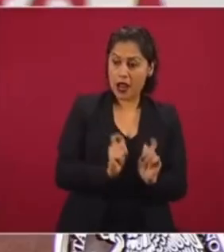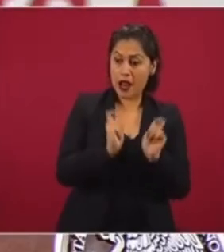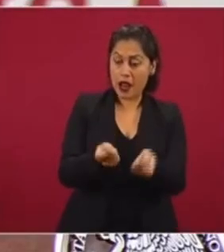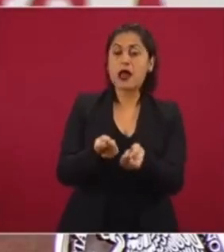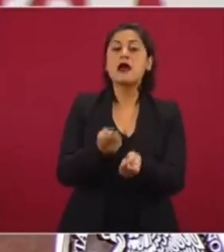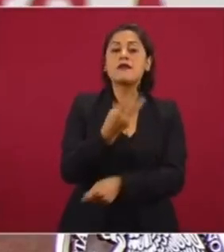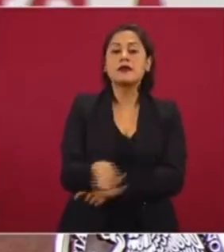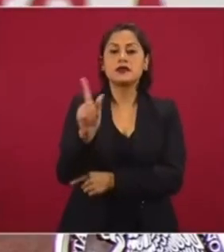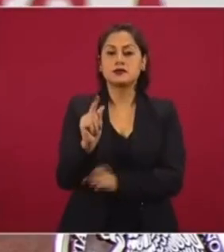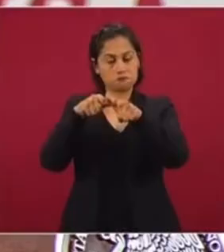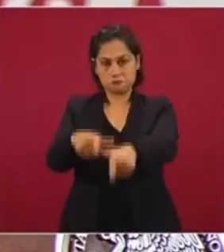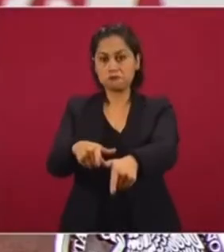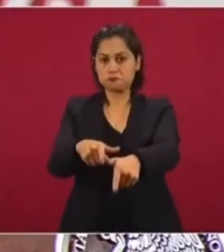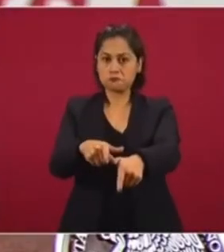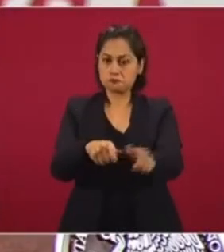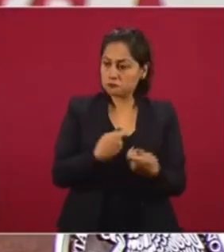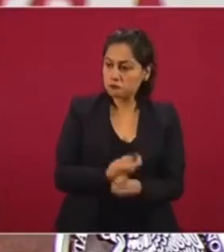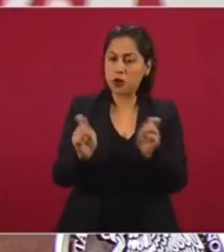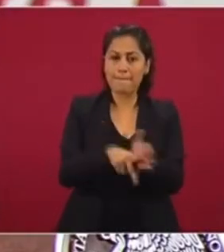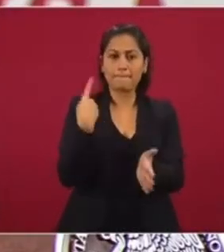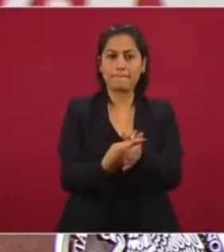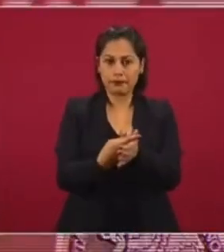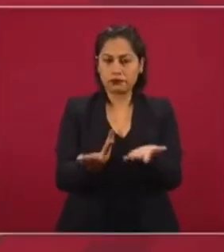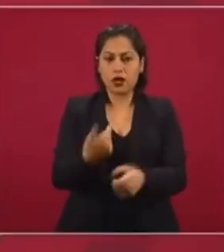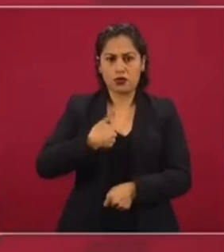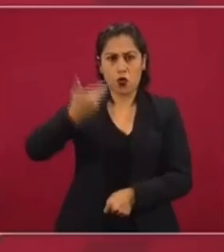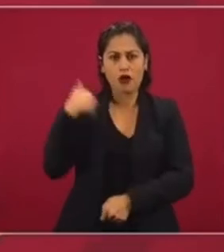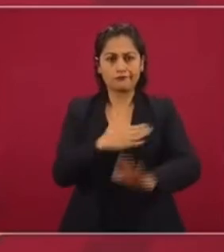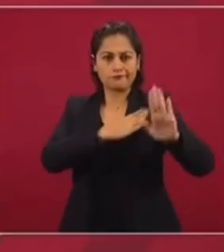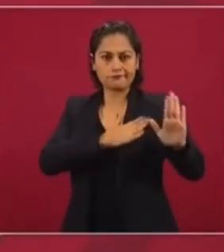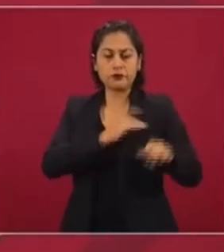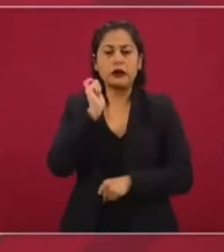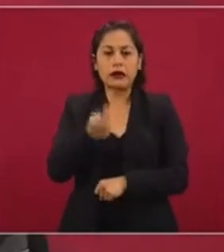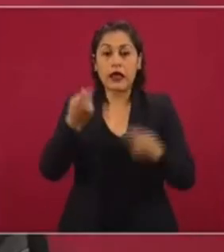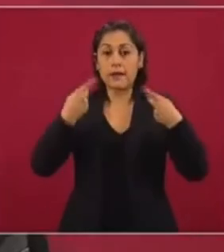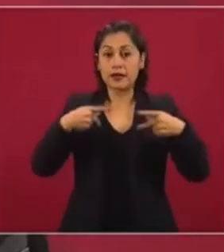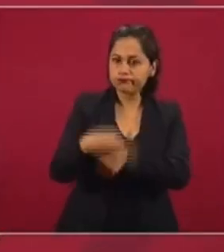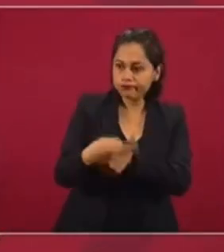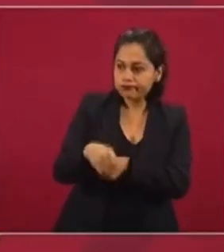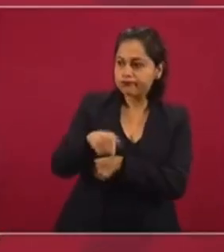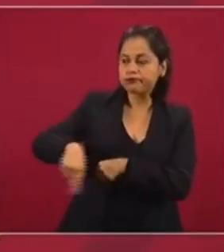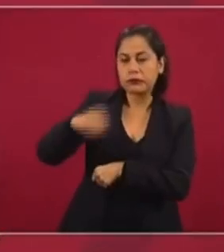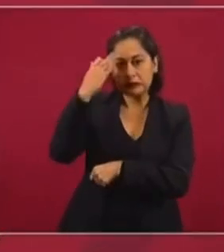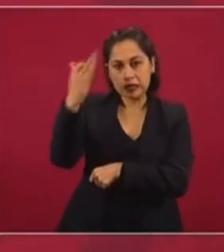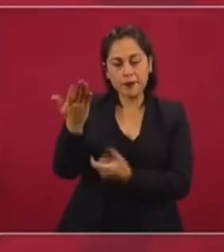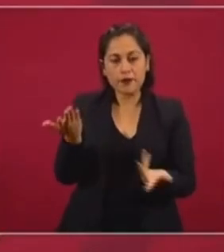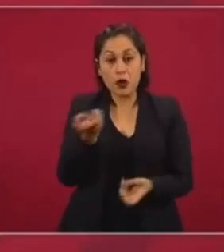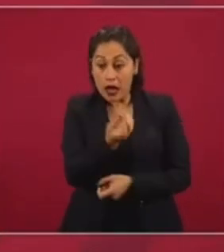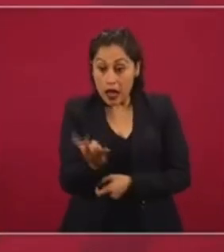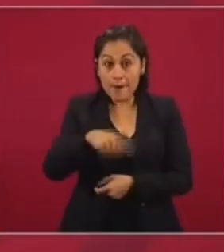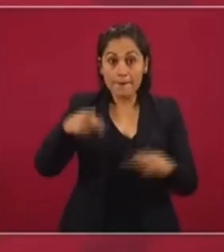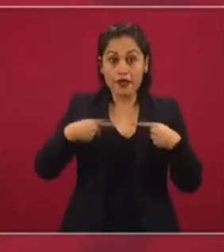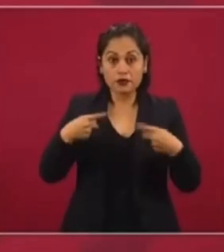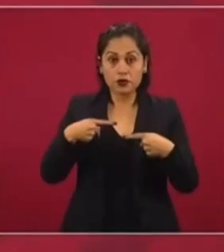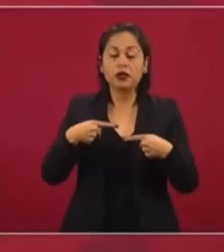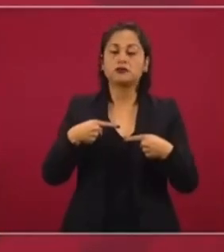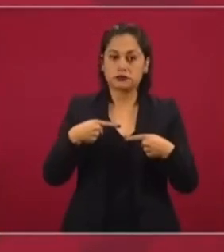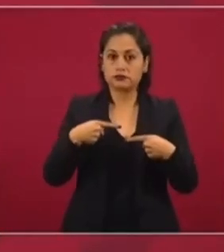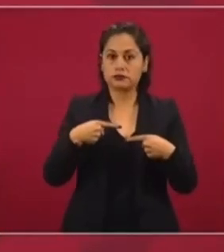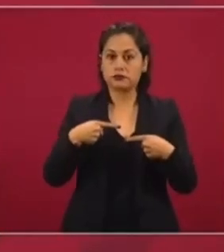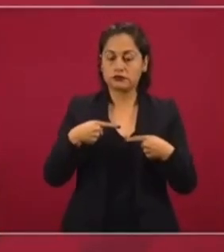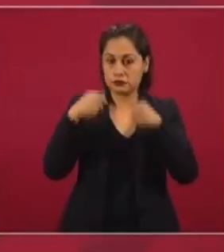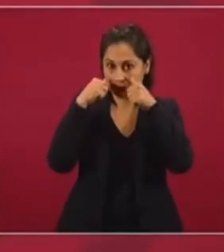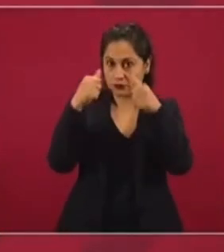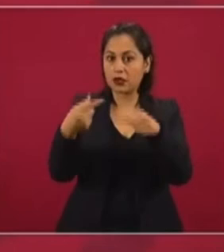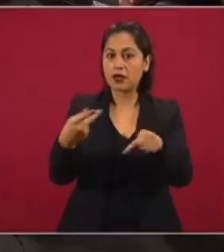370 mil maestros. Tengo el compromiso de basificar a los trabajadores de la salud, pero no es que se va